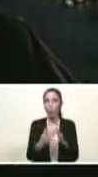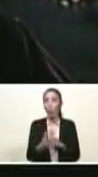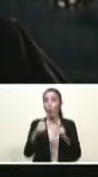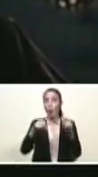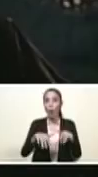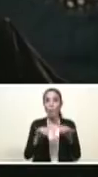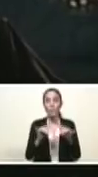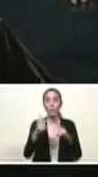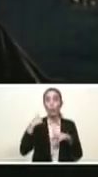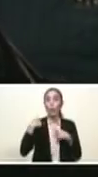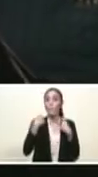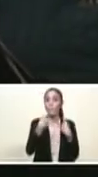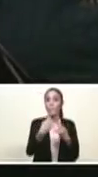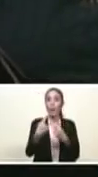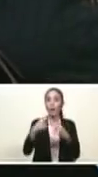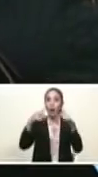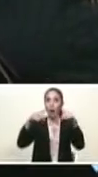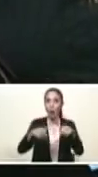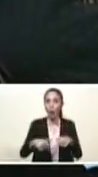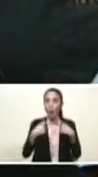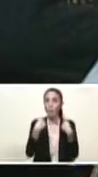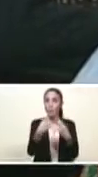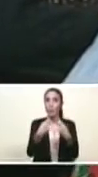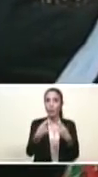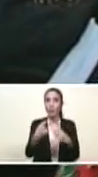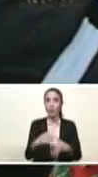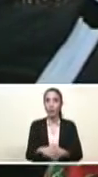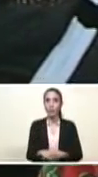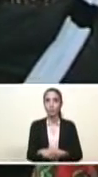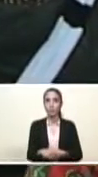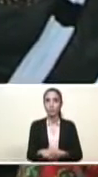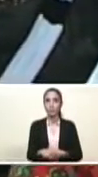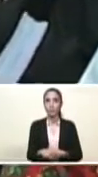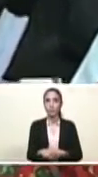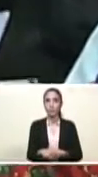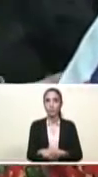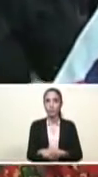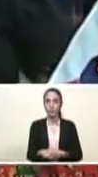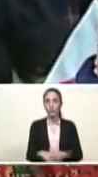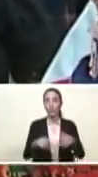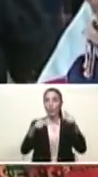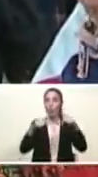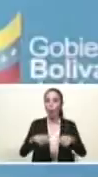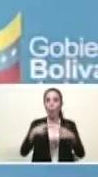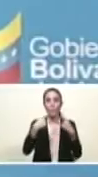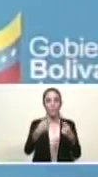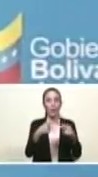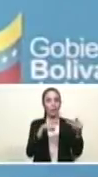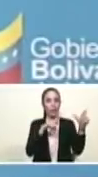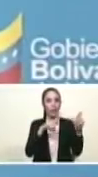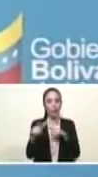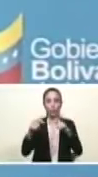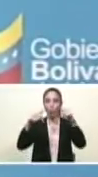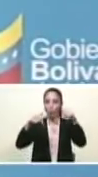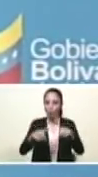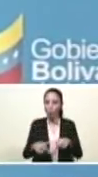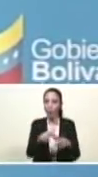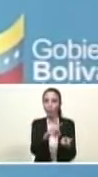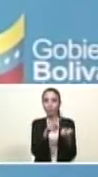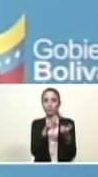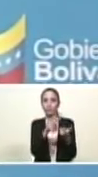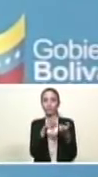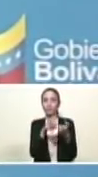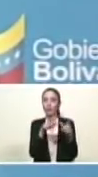mismo se les va a depositar lo correspondiente a la pensión. Ya ellos comienzan el día de hoy a